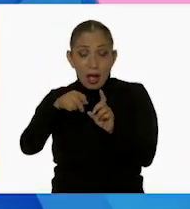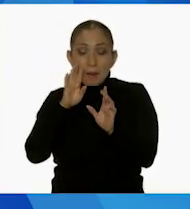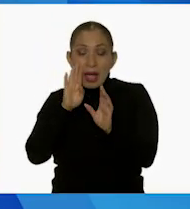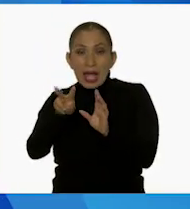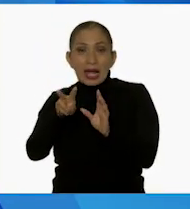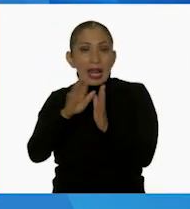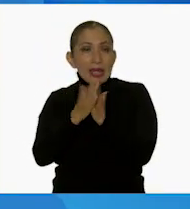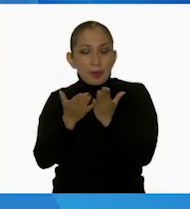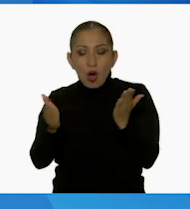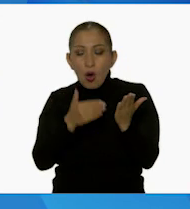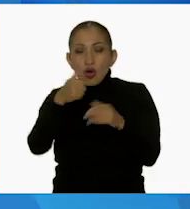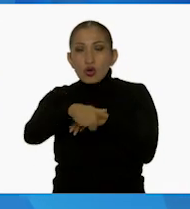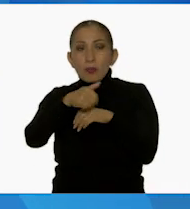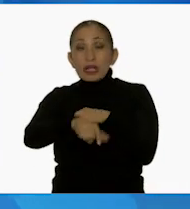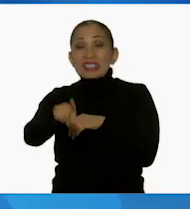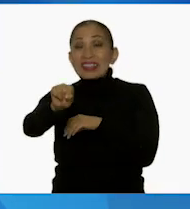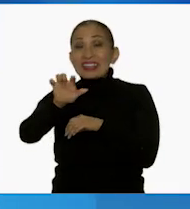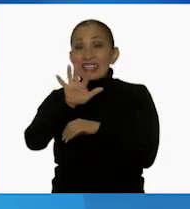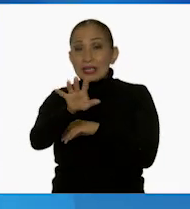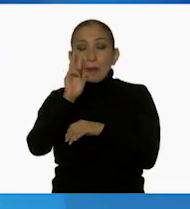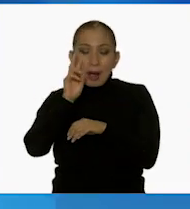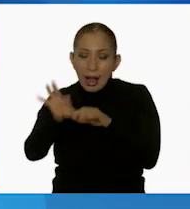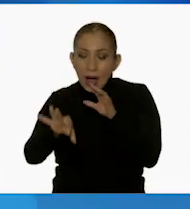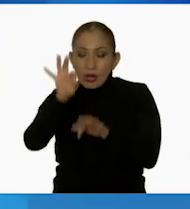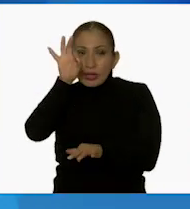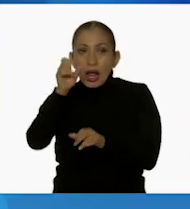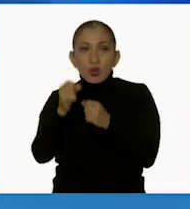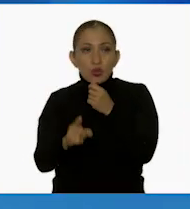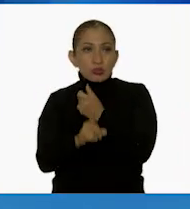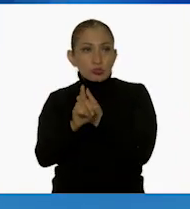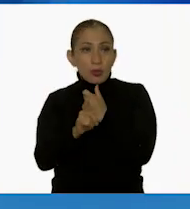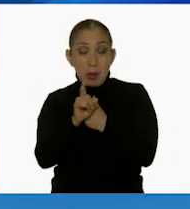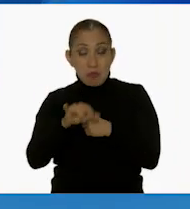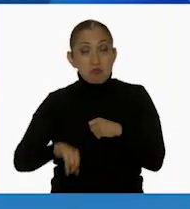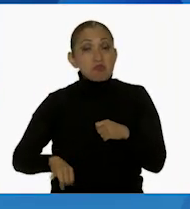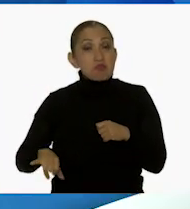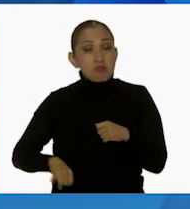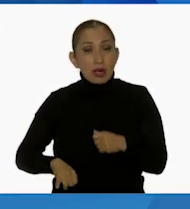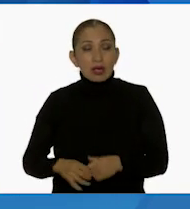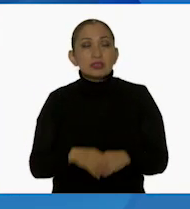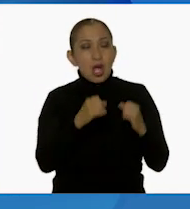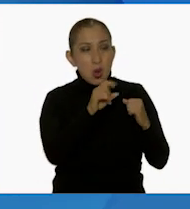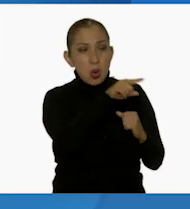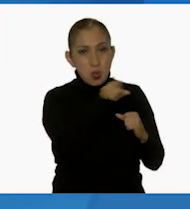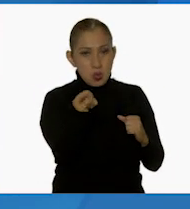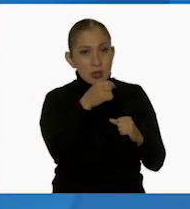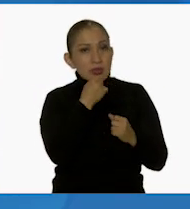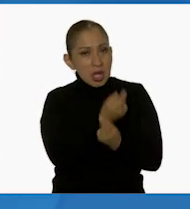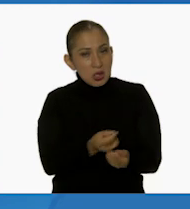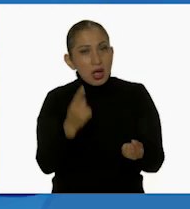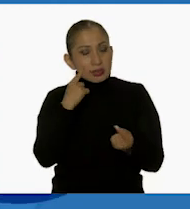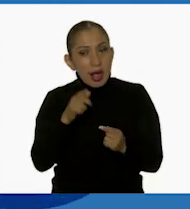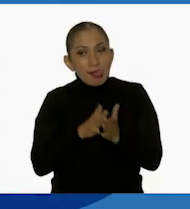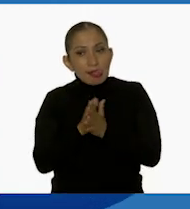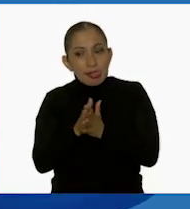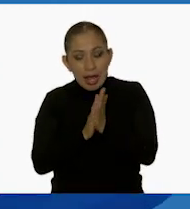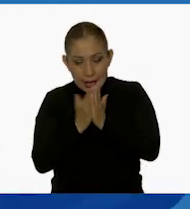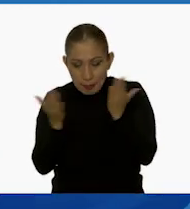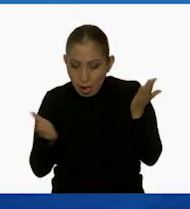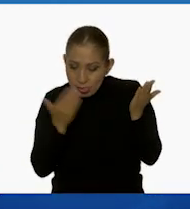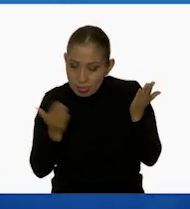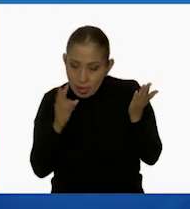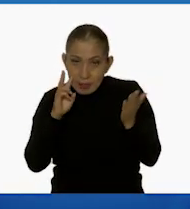libro de matemáticas en la página 75 para así encontrarse unos desafíos también muy interesantes. Seguramente las niñas y los niños ya están con sus libros